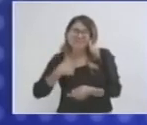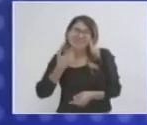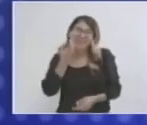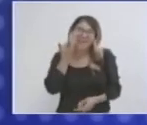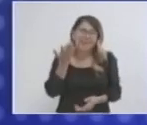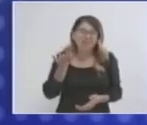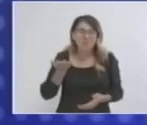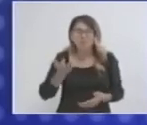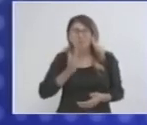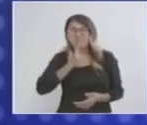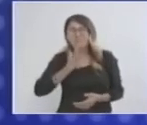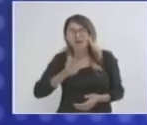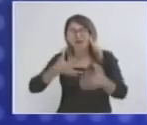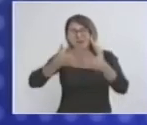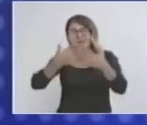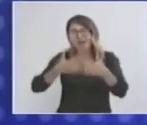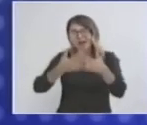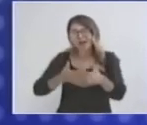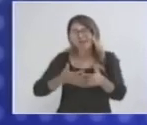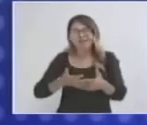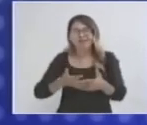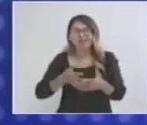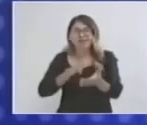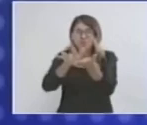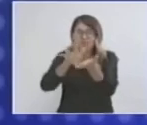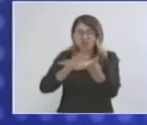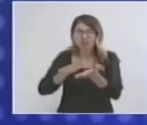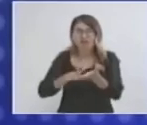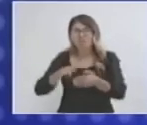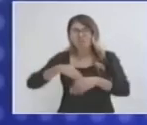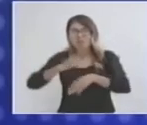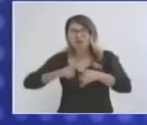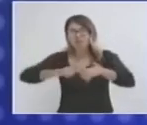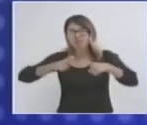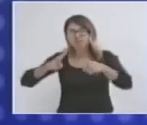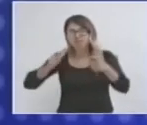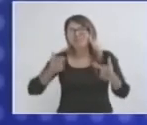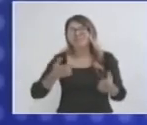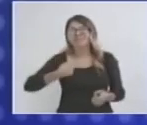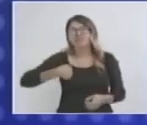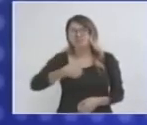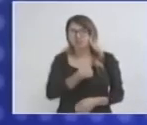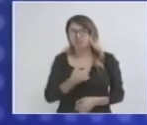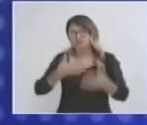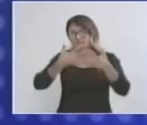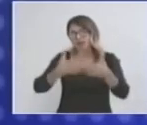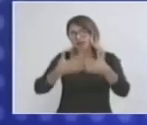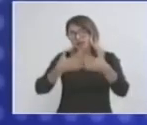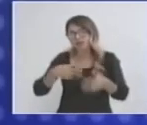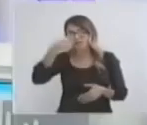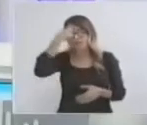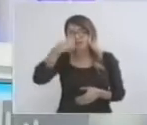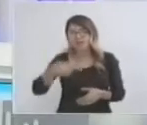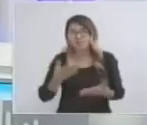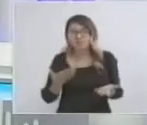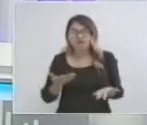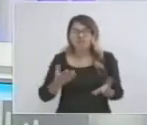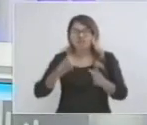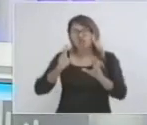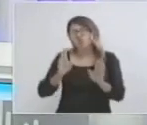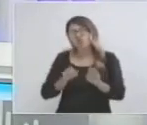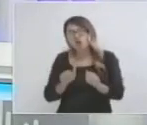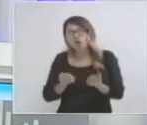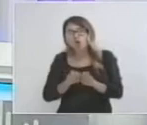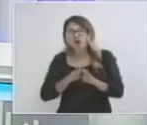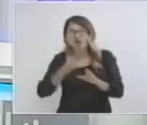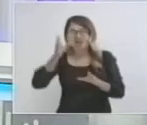nuestra industria, nuestro sector, aumentando la productividad, aumentando la competitividad de nuestras empresas en base a la capacitación,